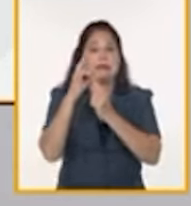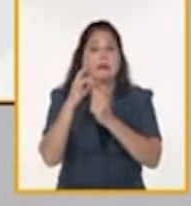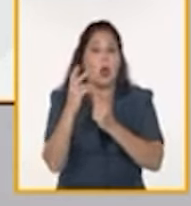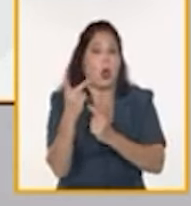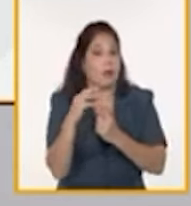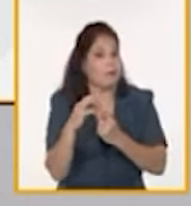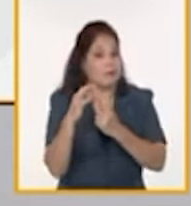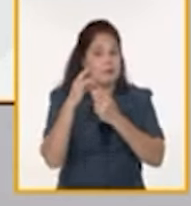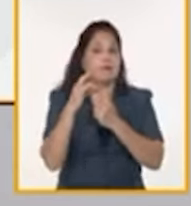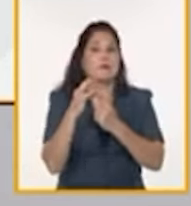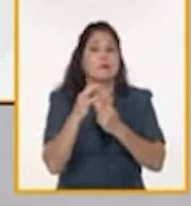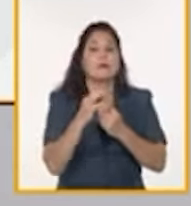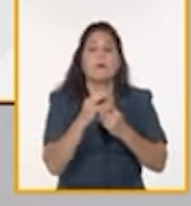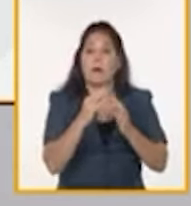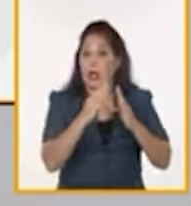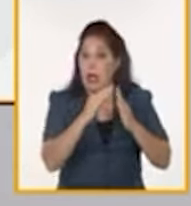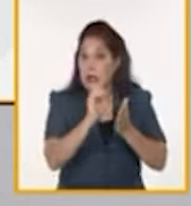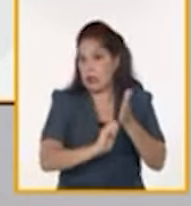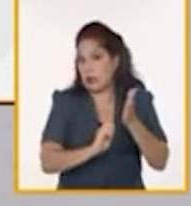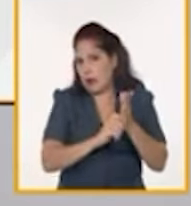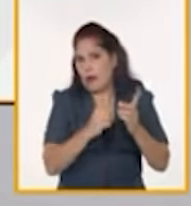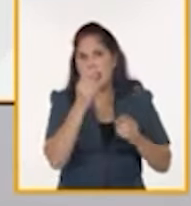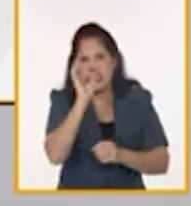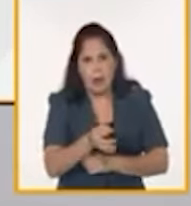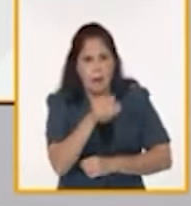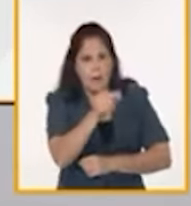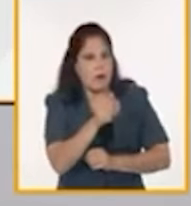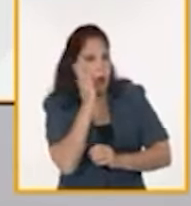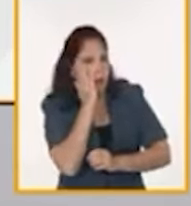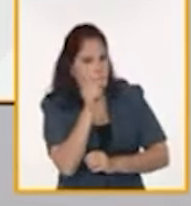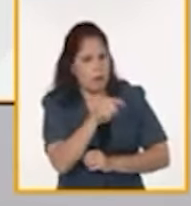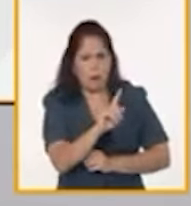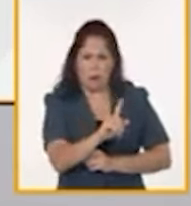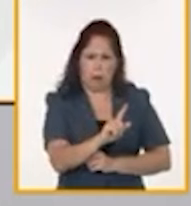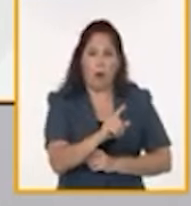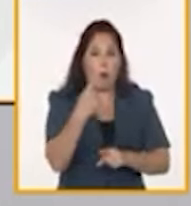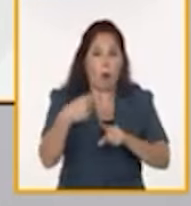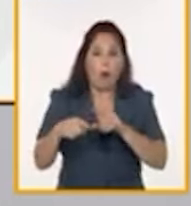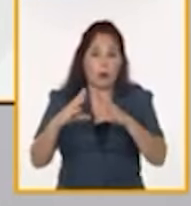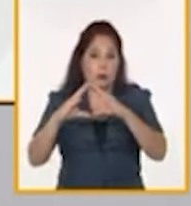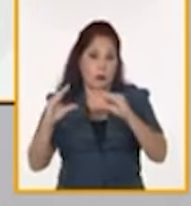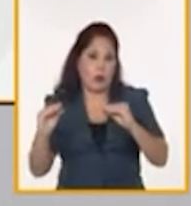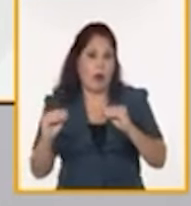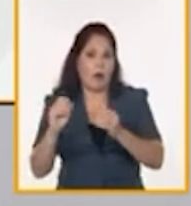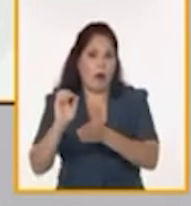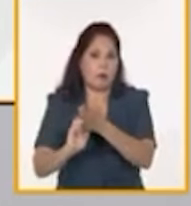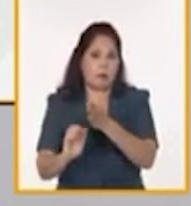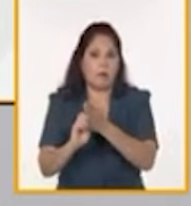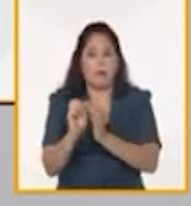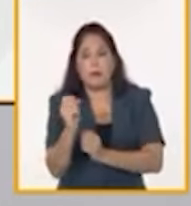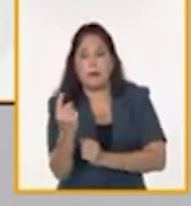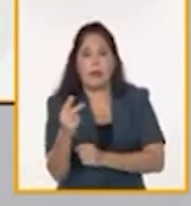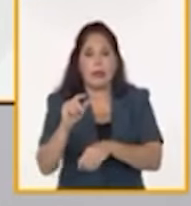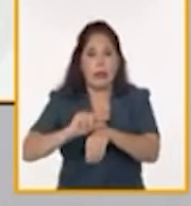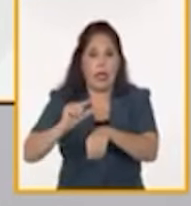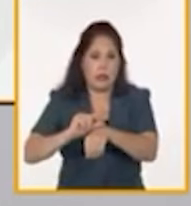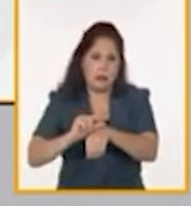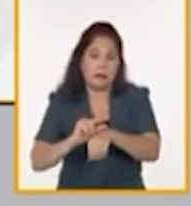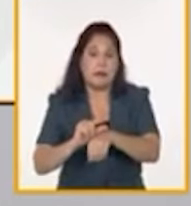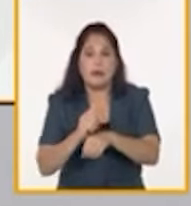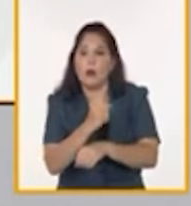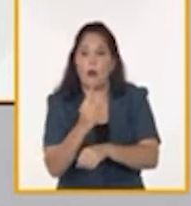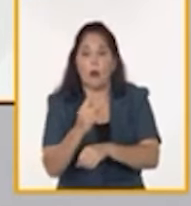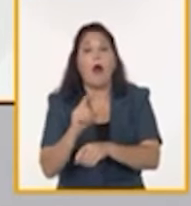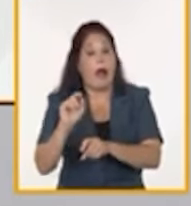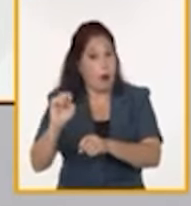la norma. Entonces, el que tiene patrimonio propio es el